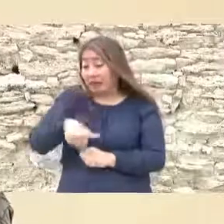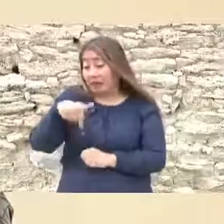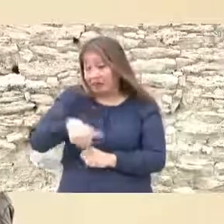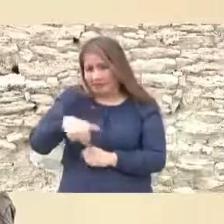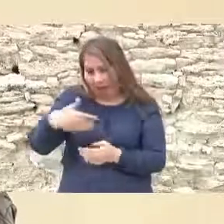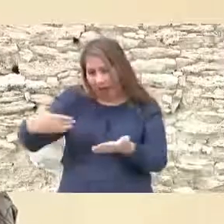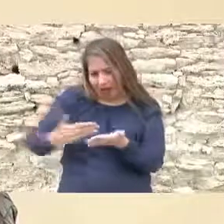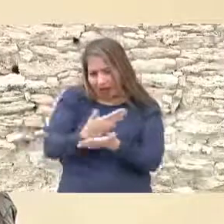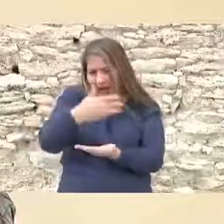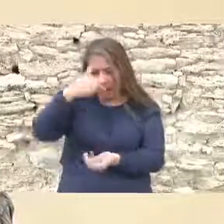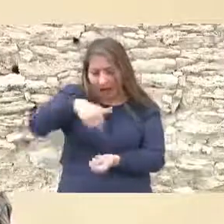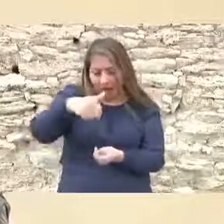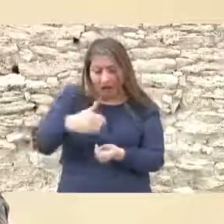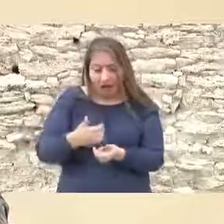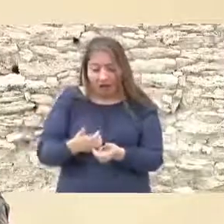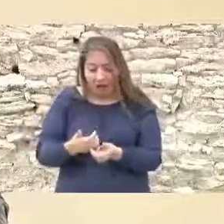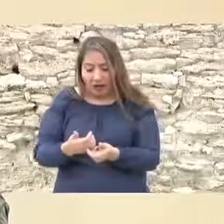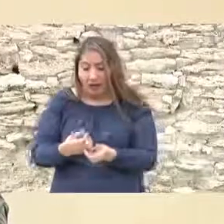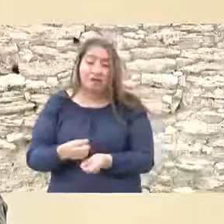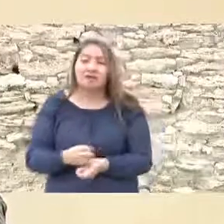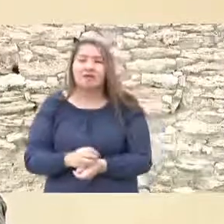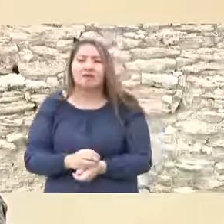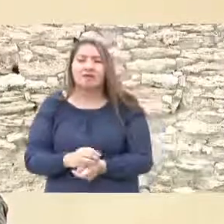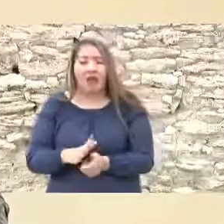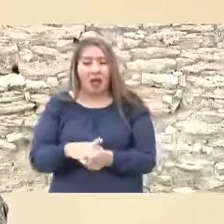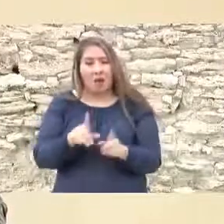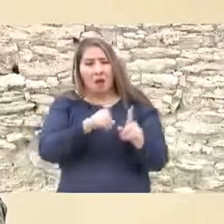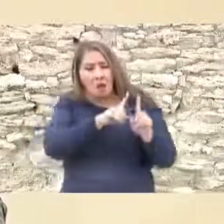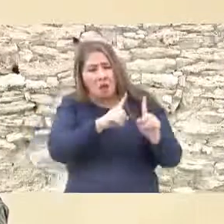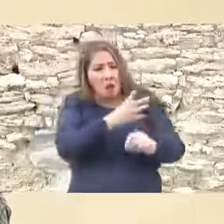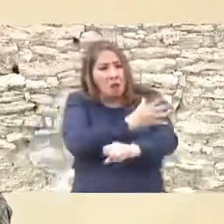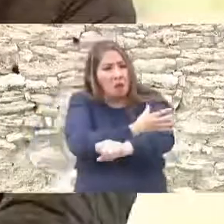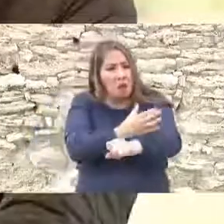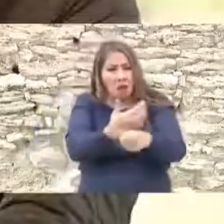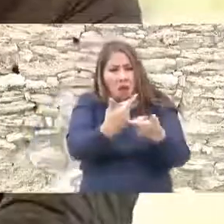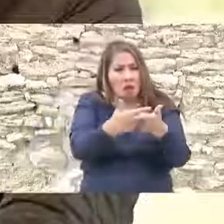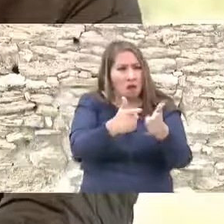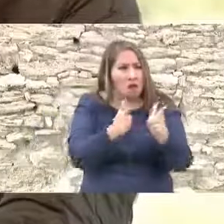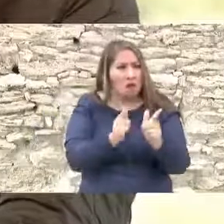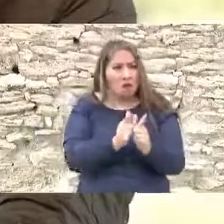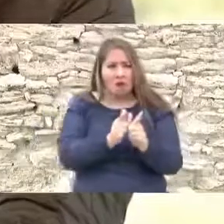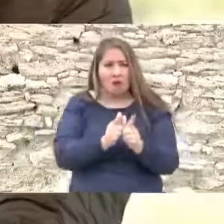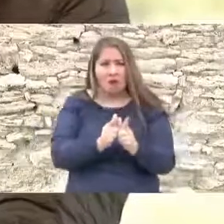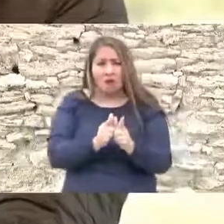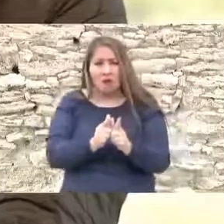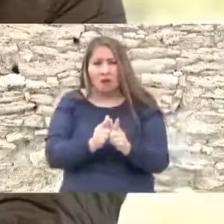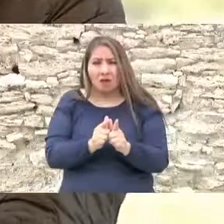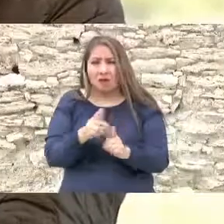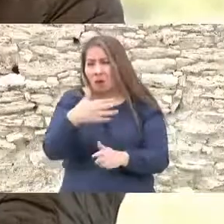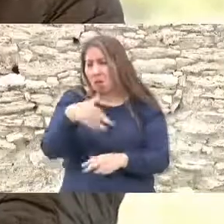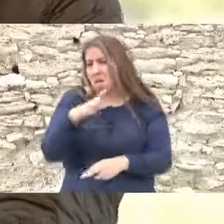es acompañado de un grupo realmente